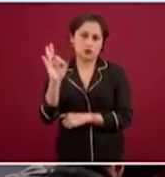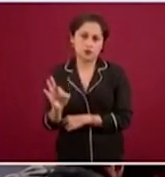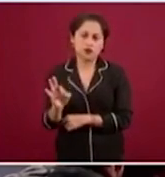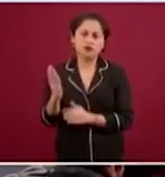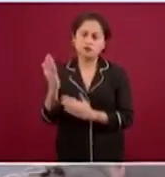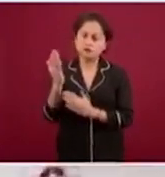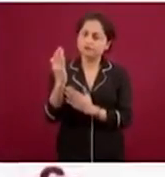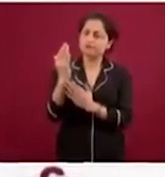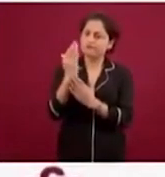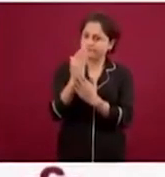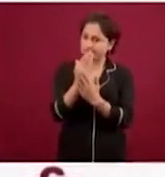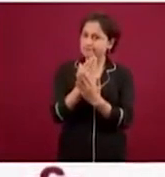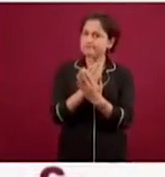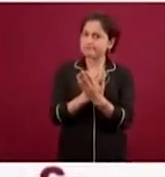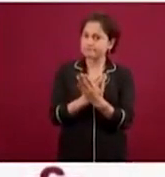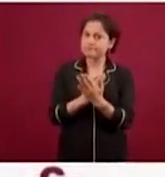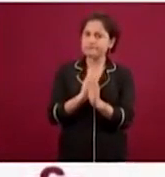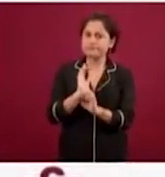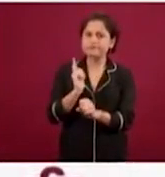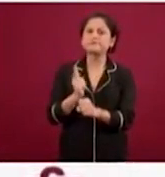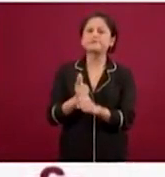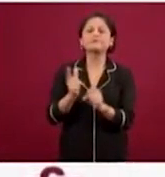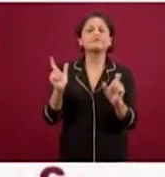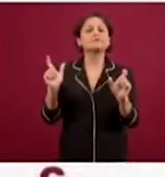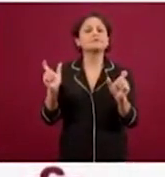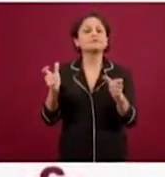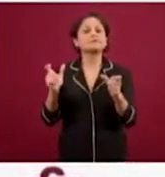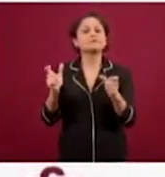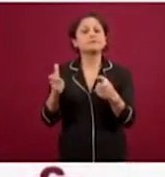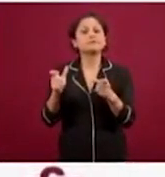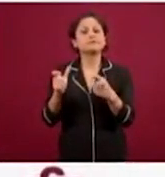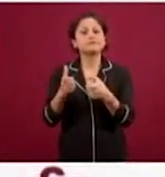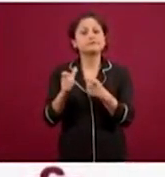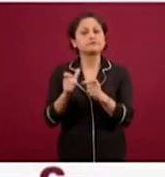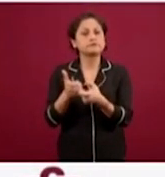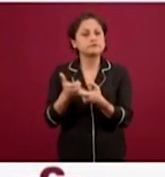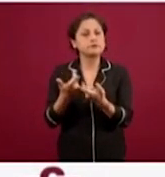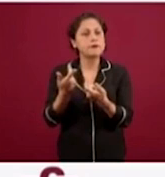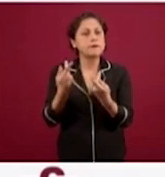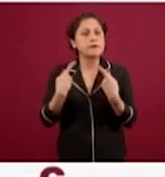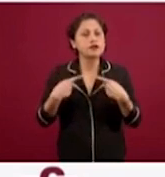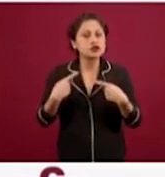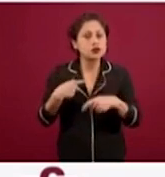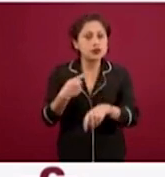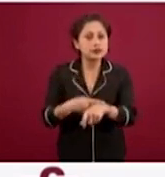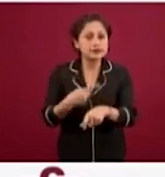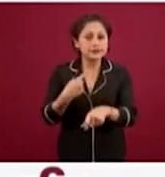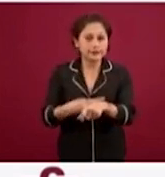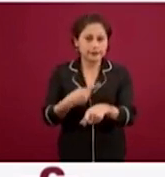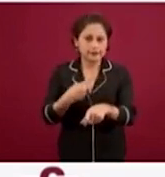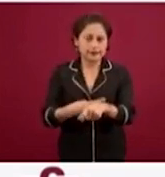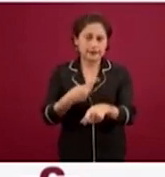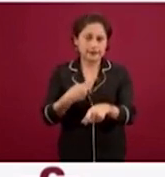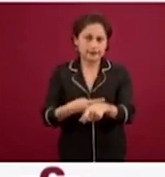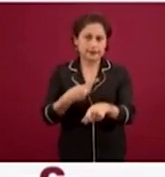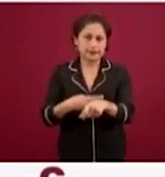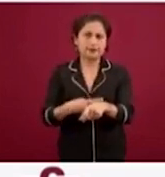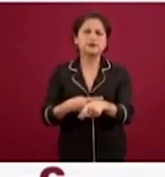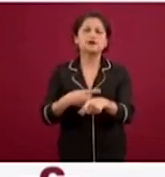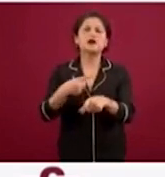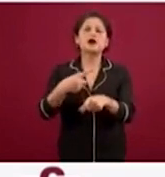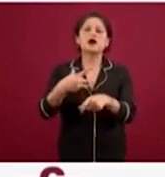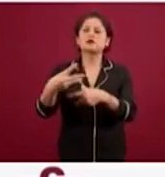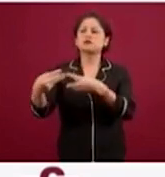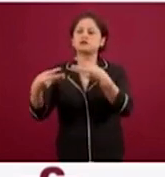que de alguna manera se empieza a reducir la carga o cantidad de personas que están activamente enfermando, es decir, en los